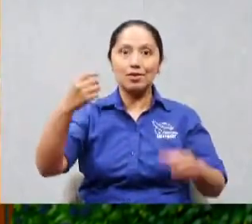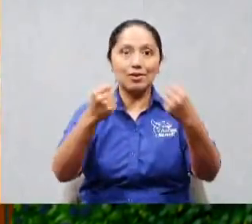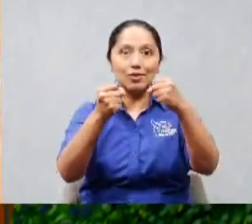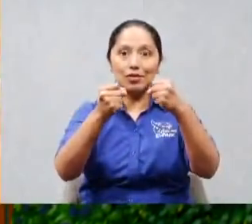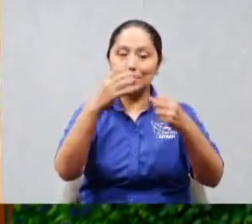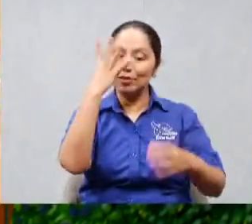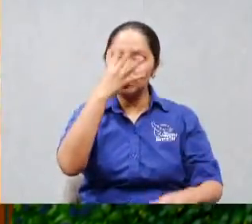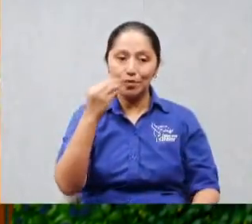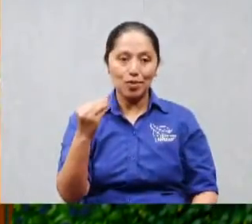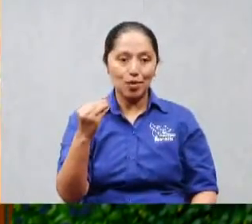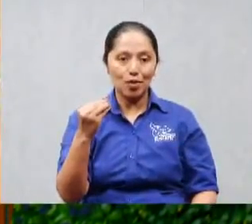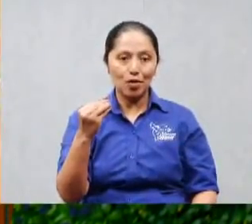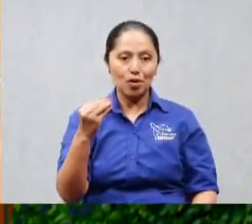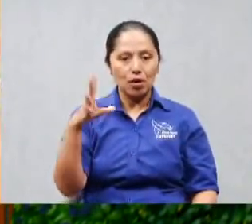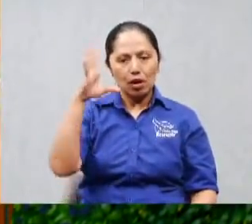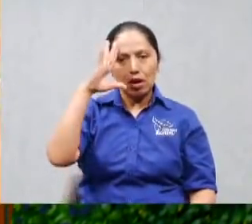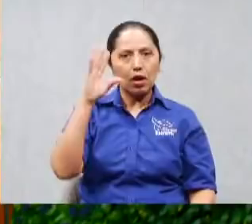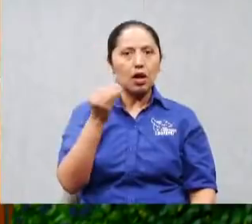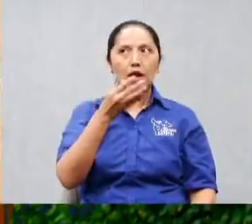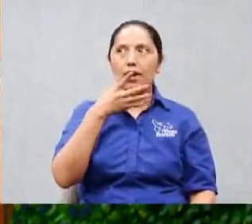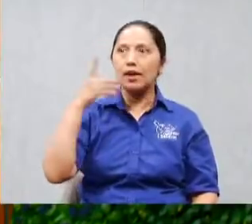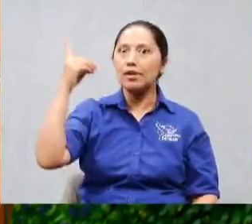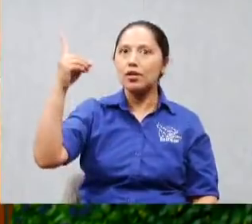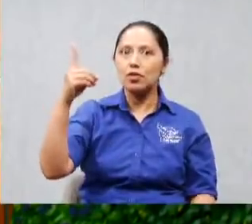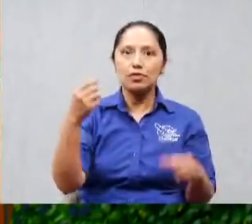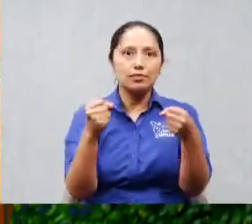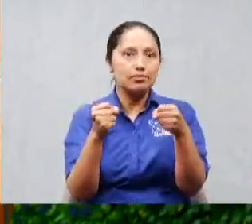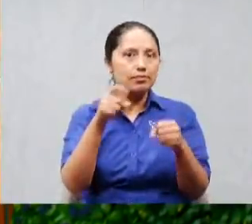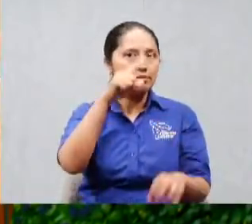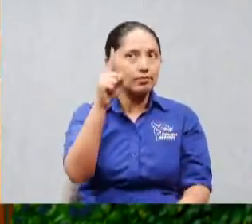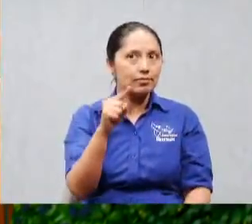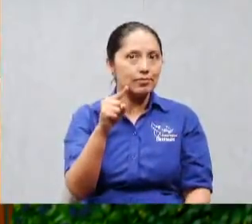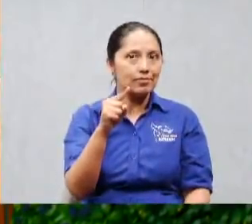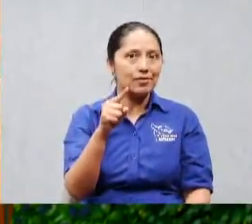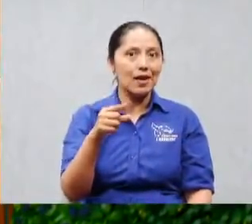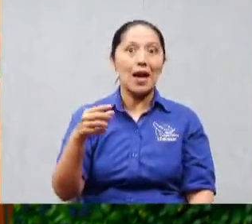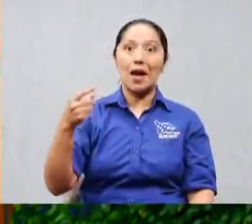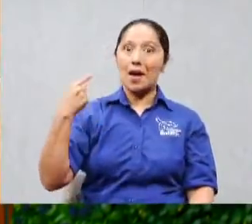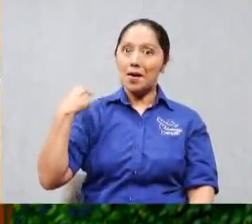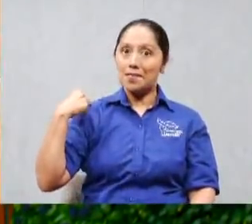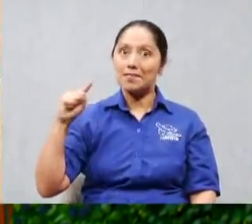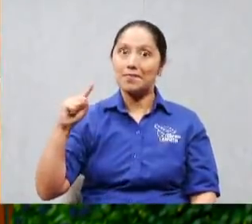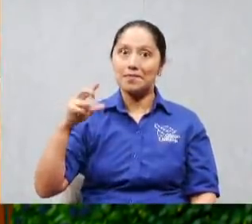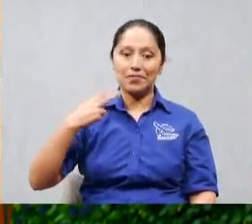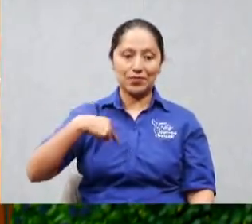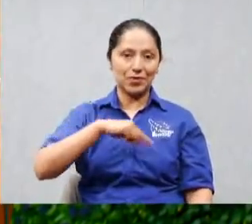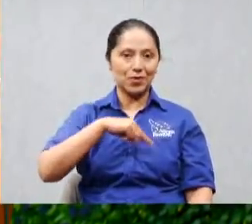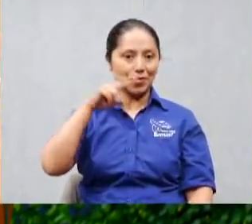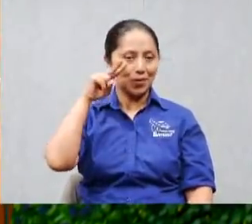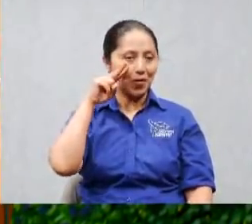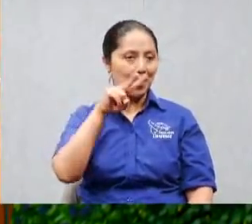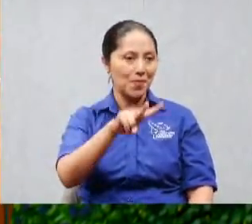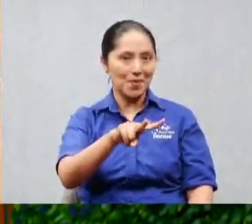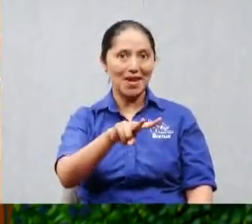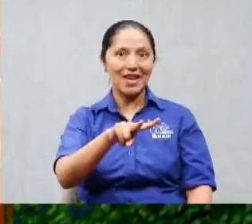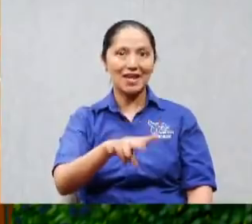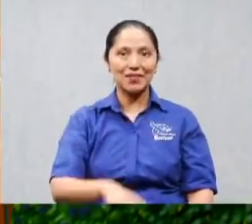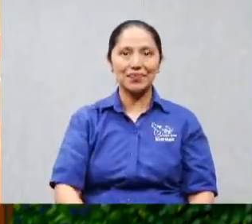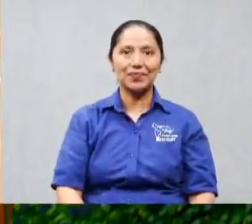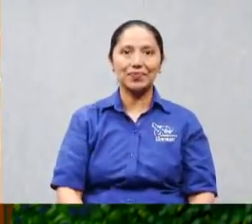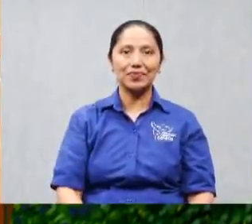tantos colores, ¿para qué? Para nosotros. Otra creación. Otra creación.